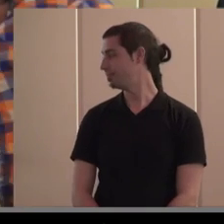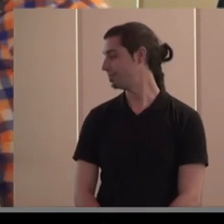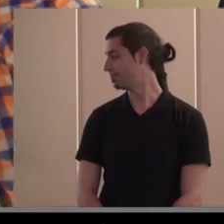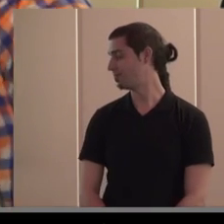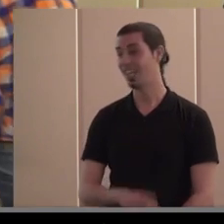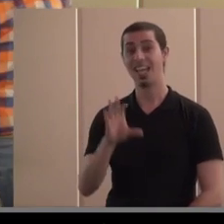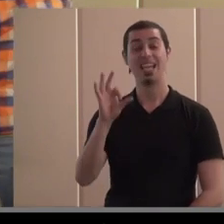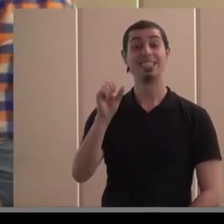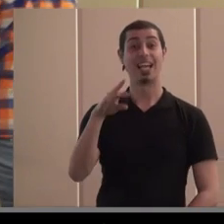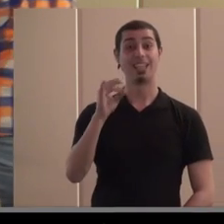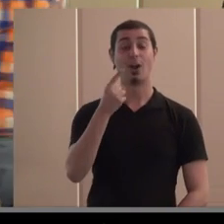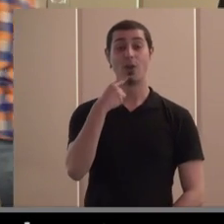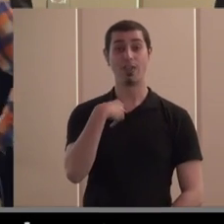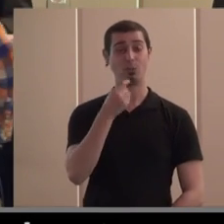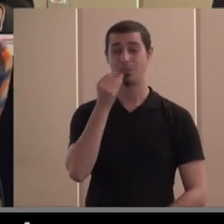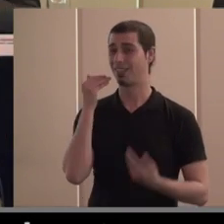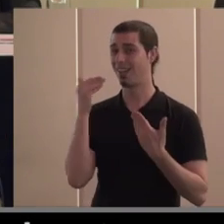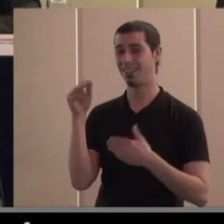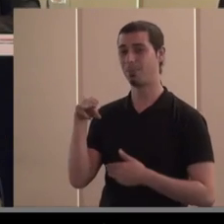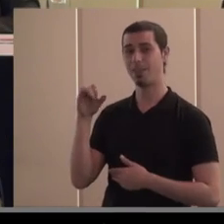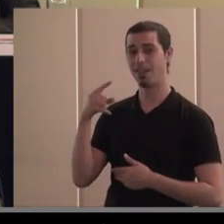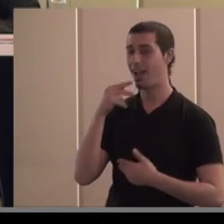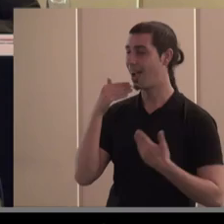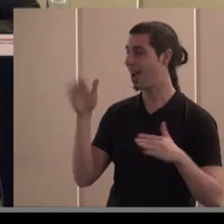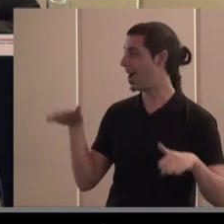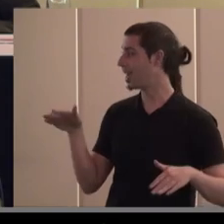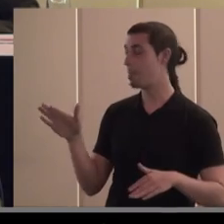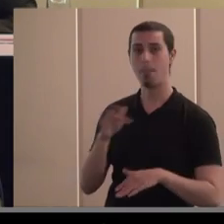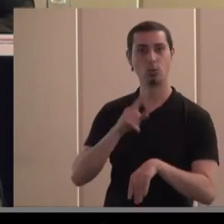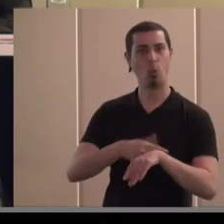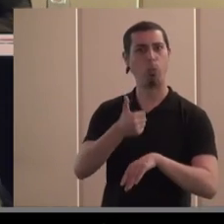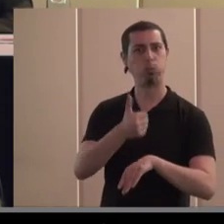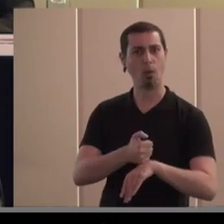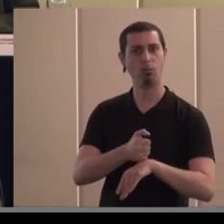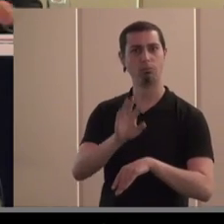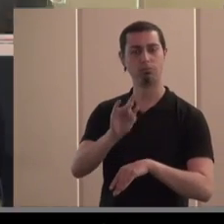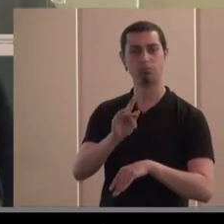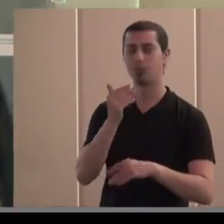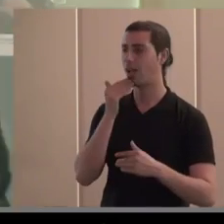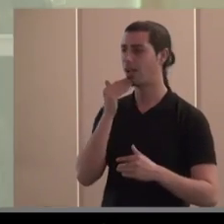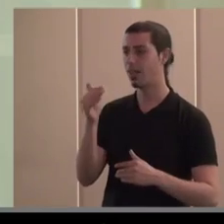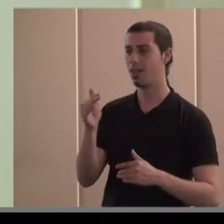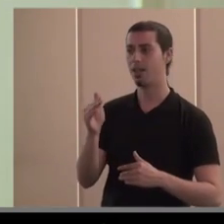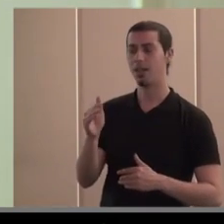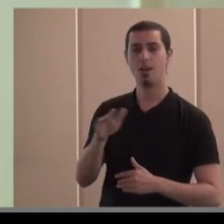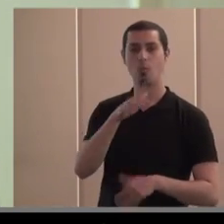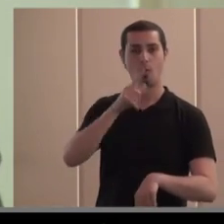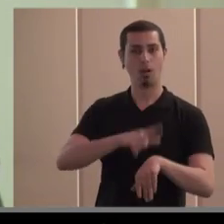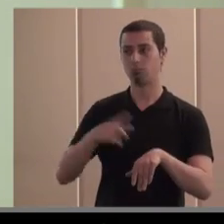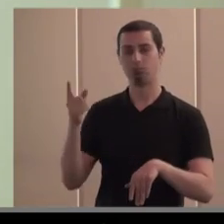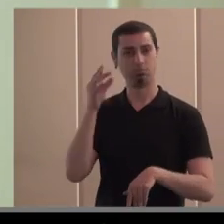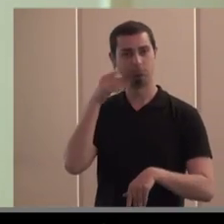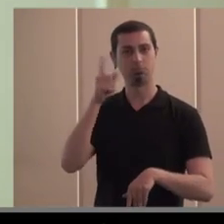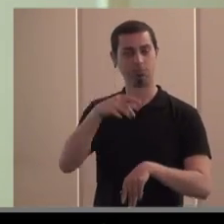muchas gracias Miguel Ángel y gracias también por tu puntualidad aunque te parezca que no ha sido extraordinariamente puntual